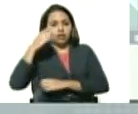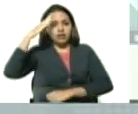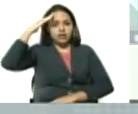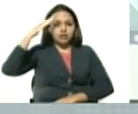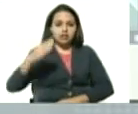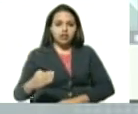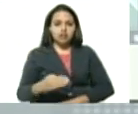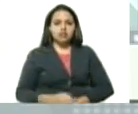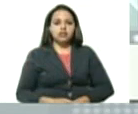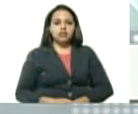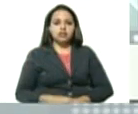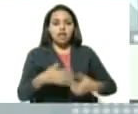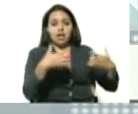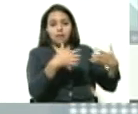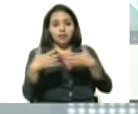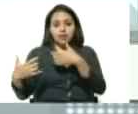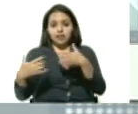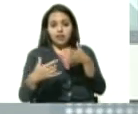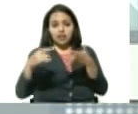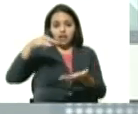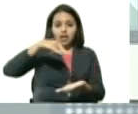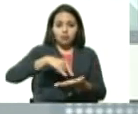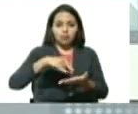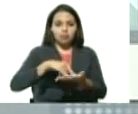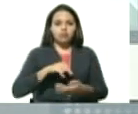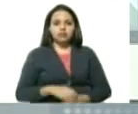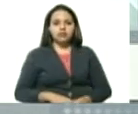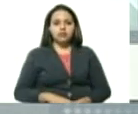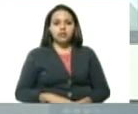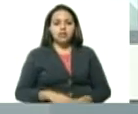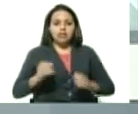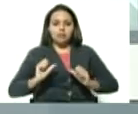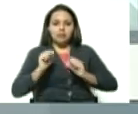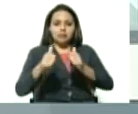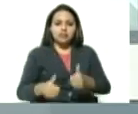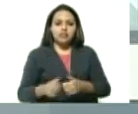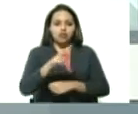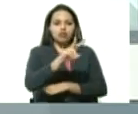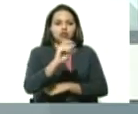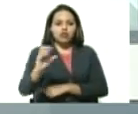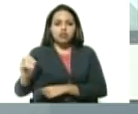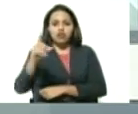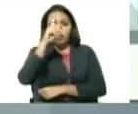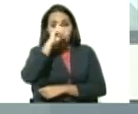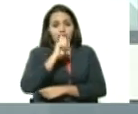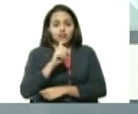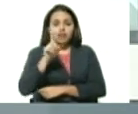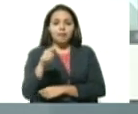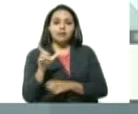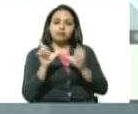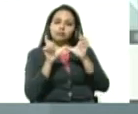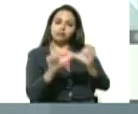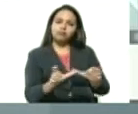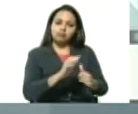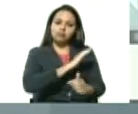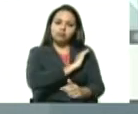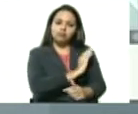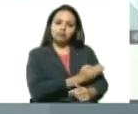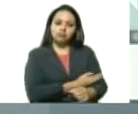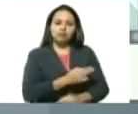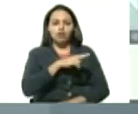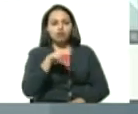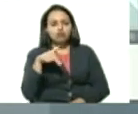a la batalla de Carabobo, arranque del Bicentenario, en el marco de la cuarentena estricta. Nosotros